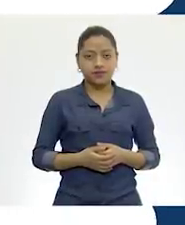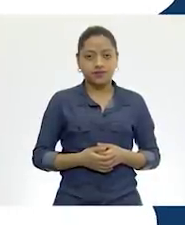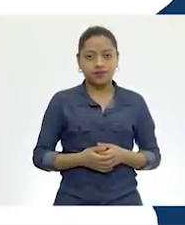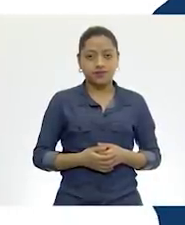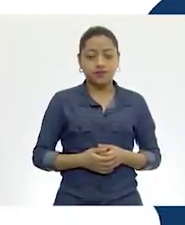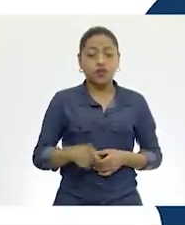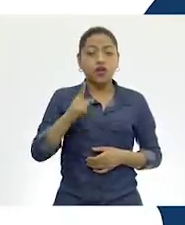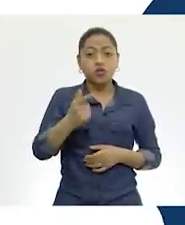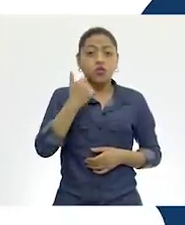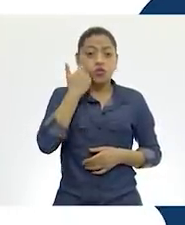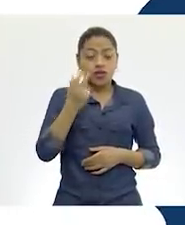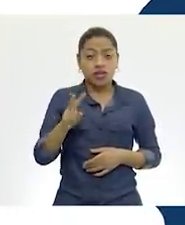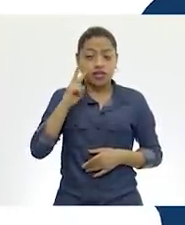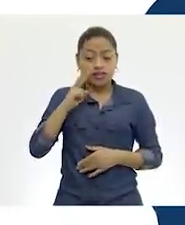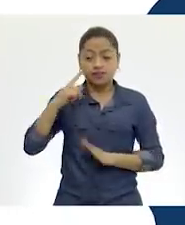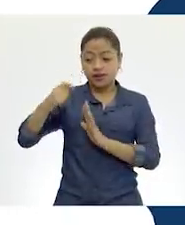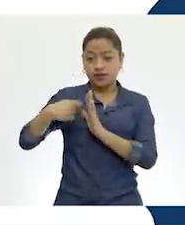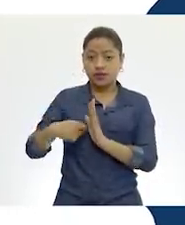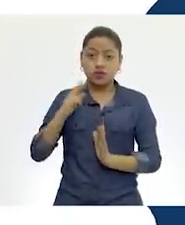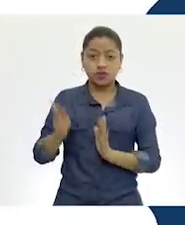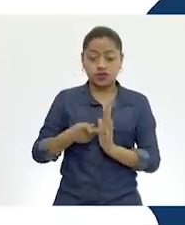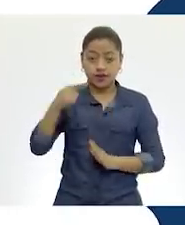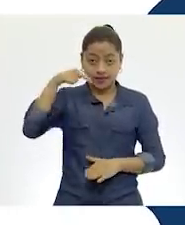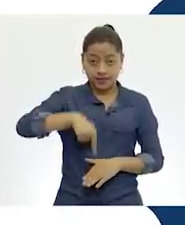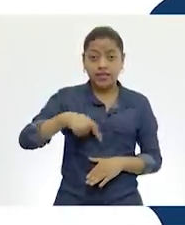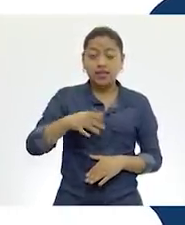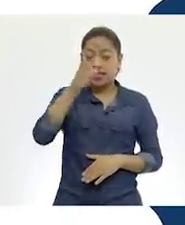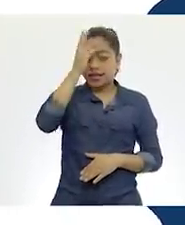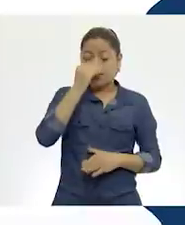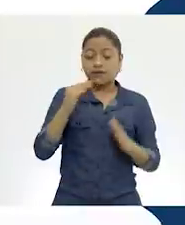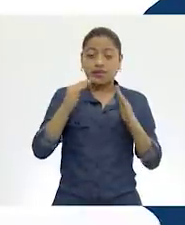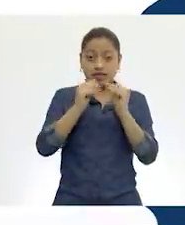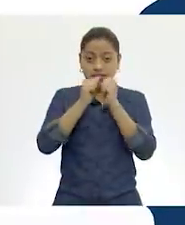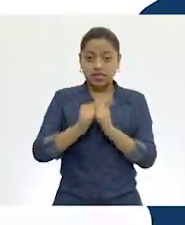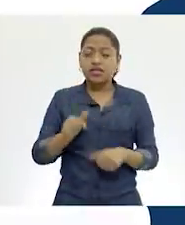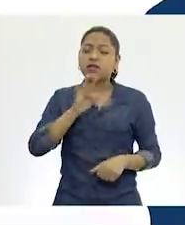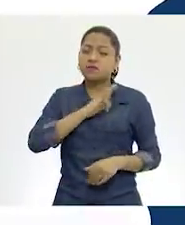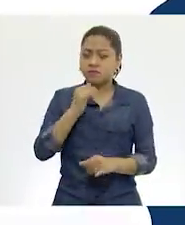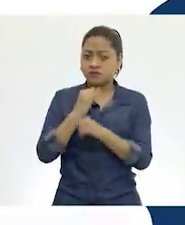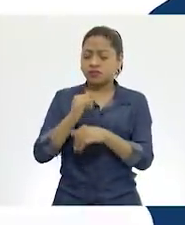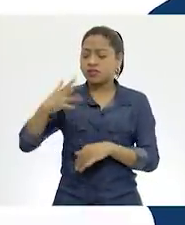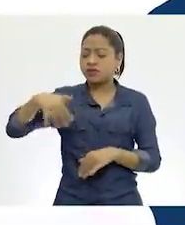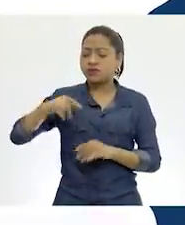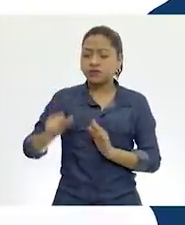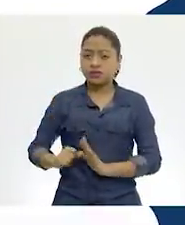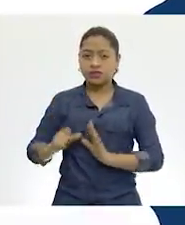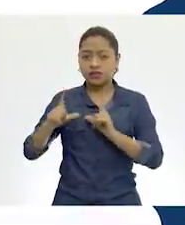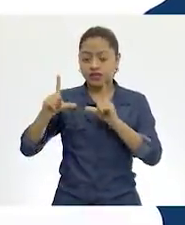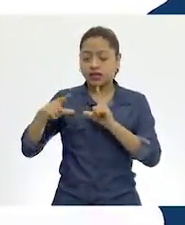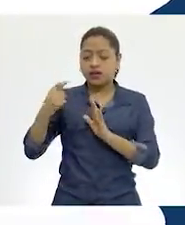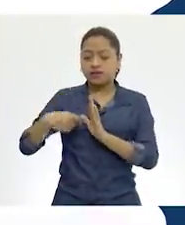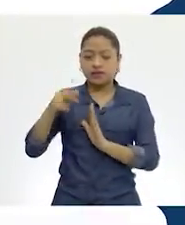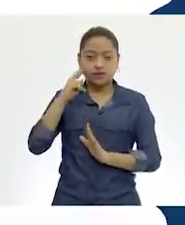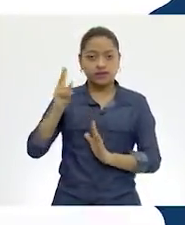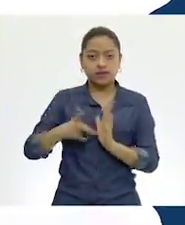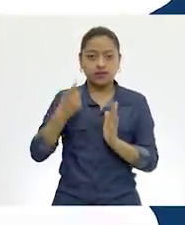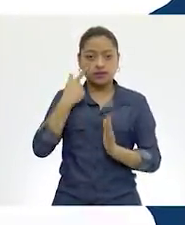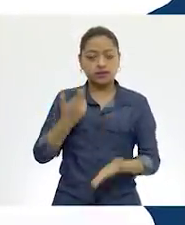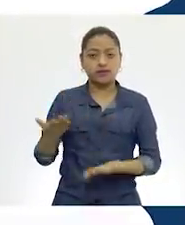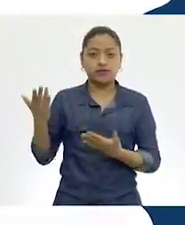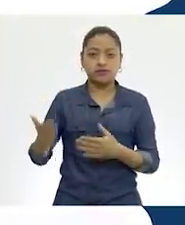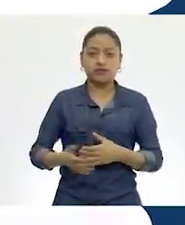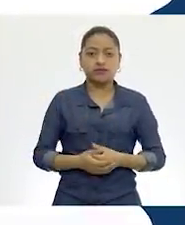Si quieres volver a ver los programas de Aprende en Casa, los puedes encontrar en la siguiente liga. Aprendeencasa